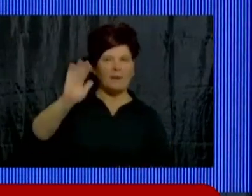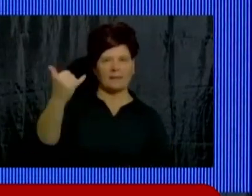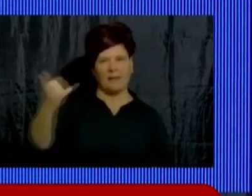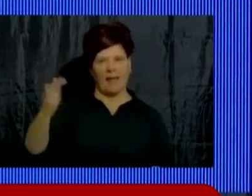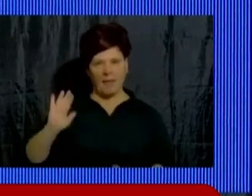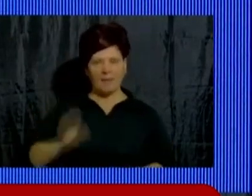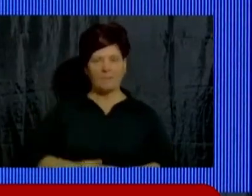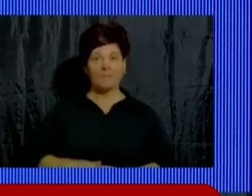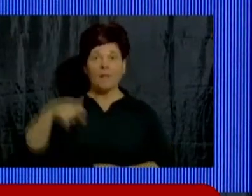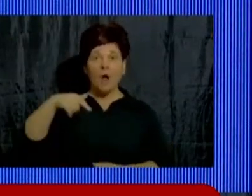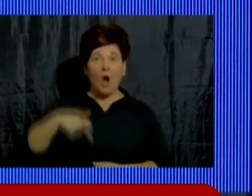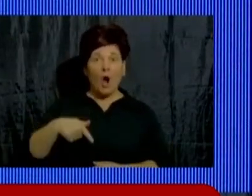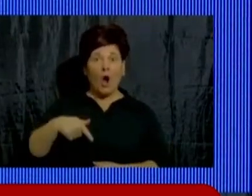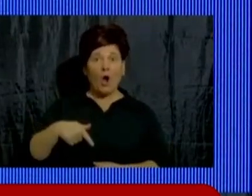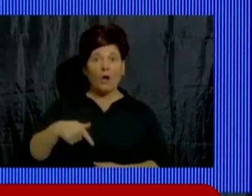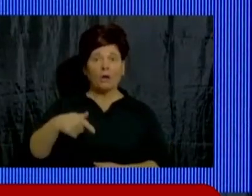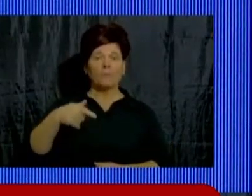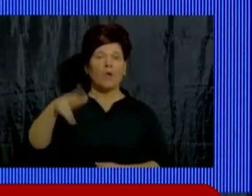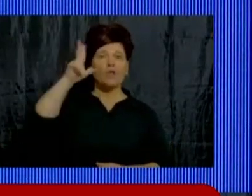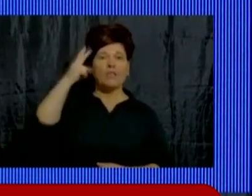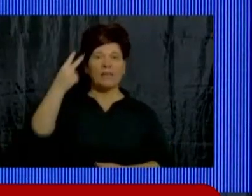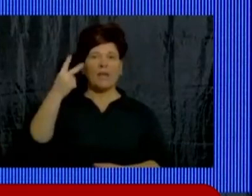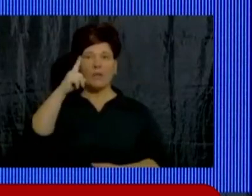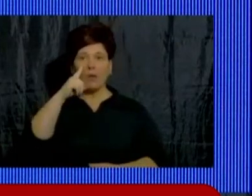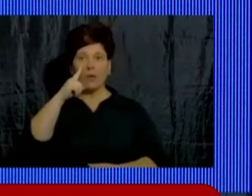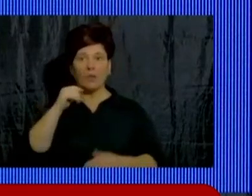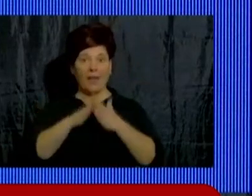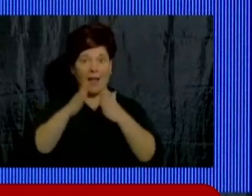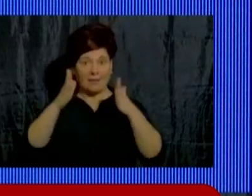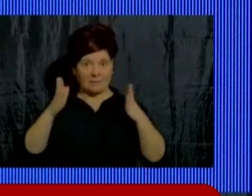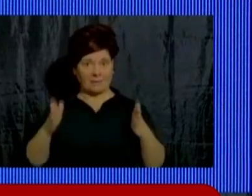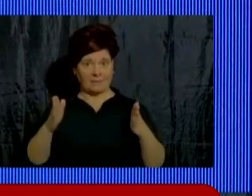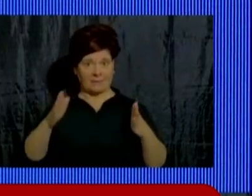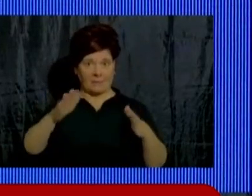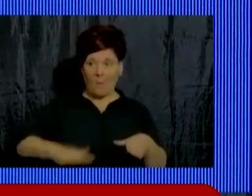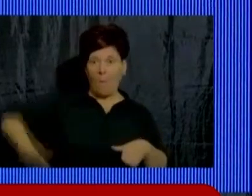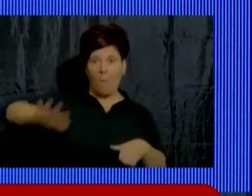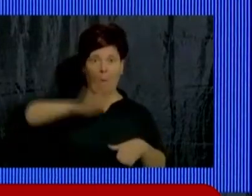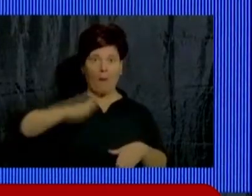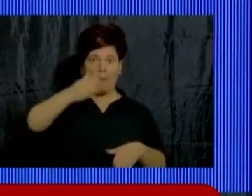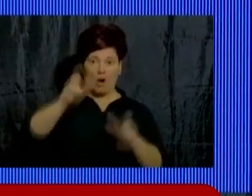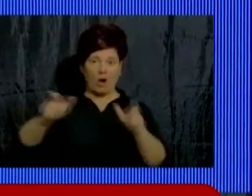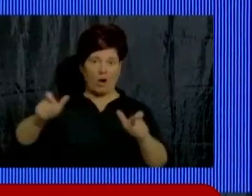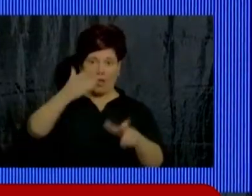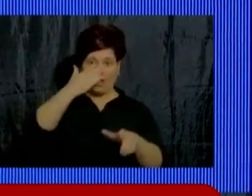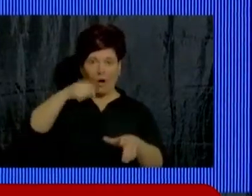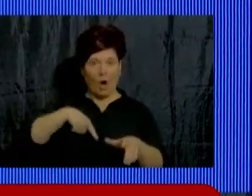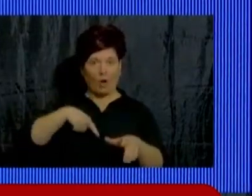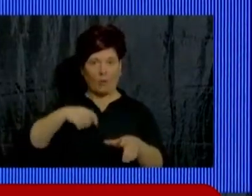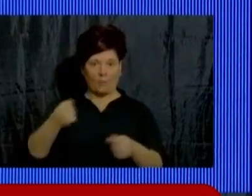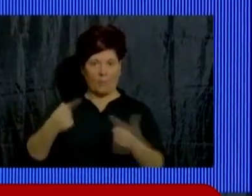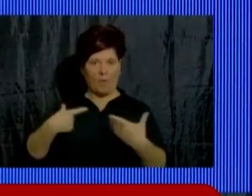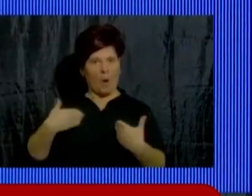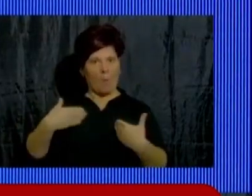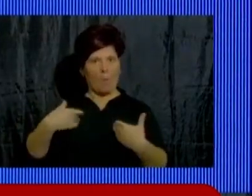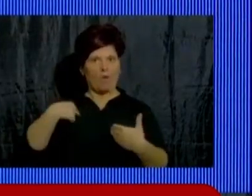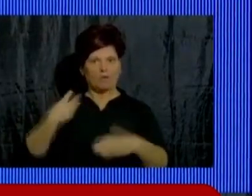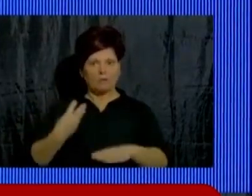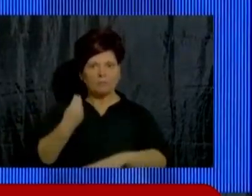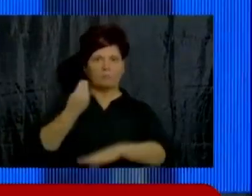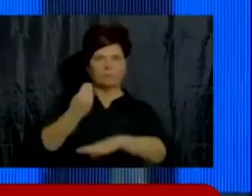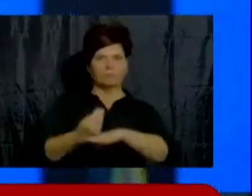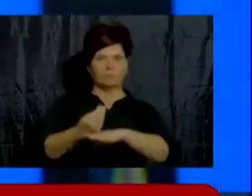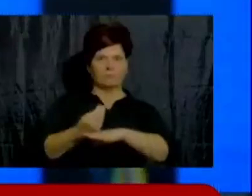Hoy cumplimos 82 días desde que el pueblo de Córdoba me dio la oportunidad de ser el Intendente para continuar este proyecto.